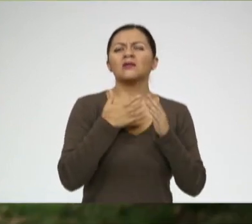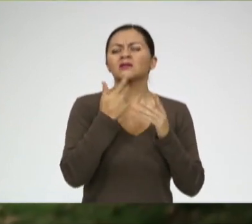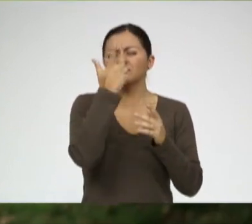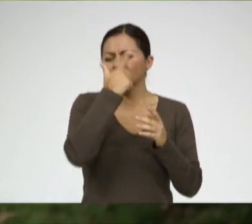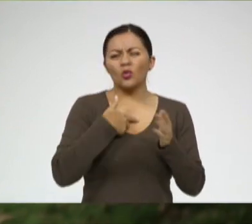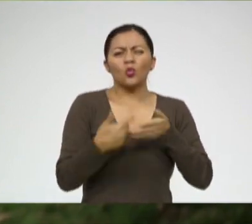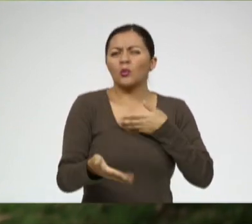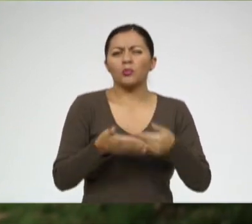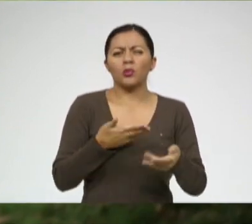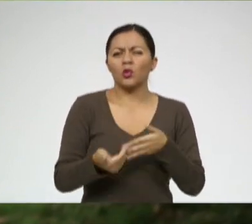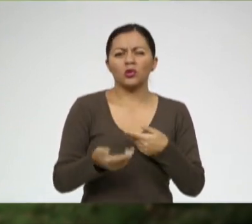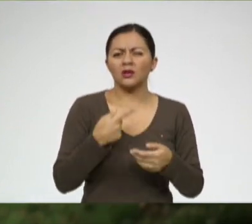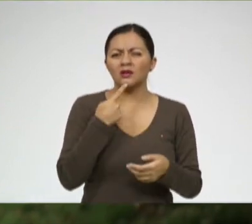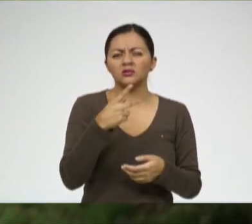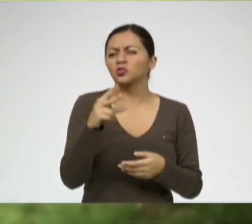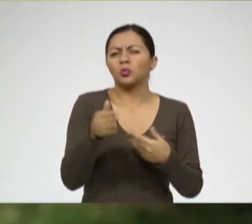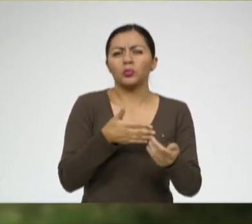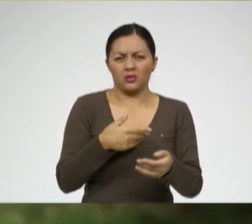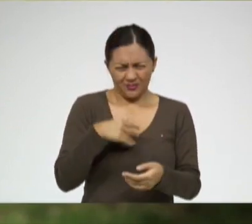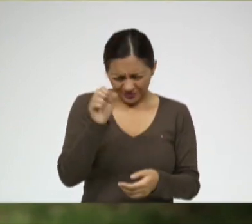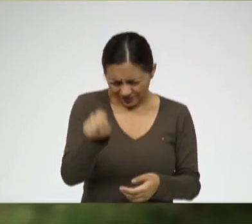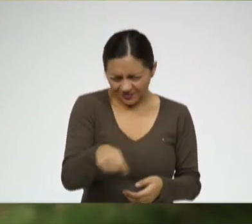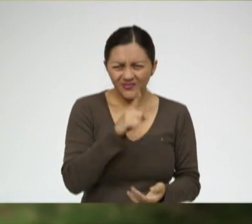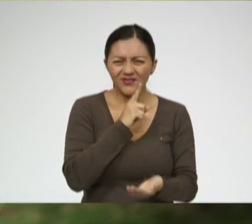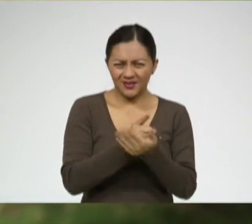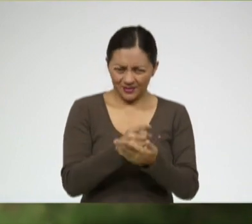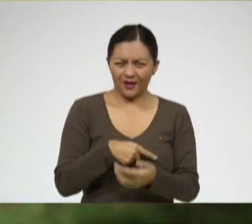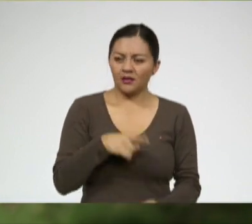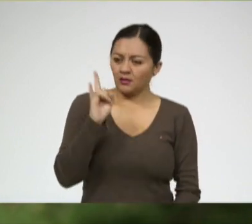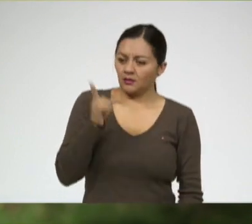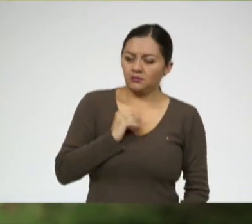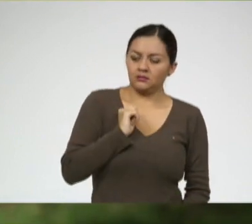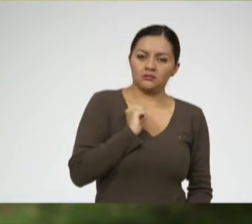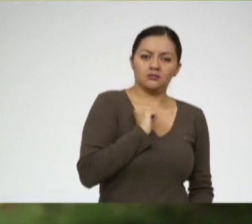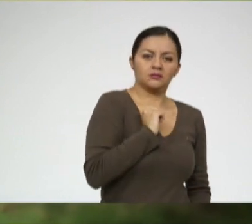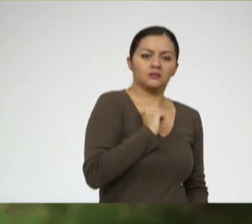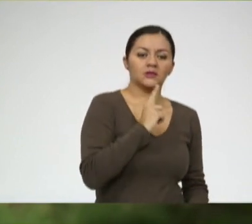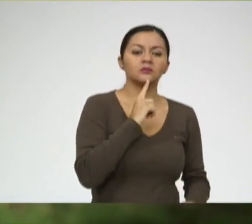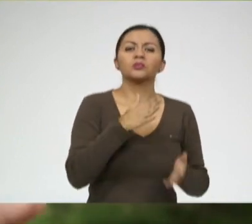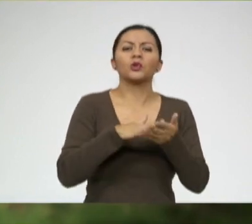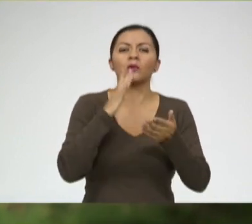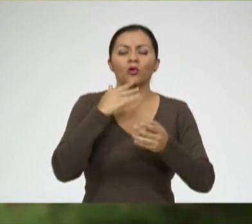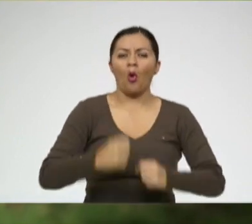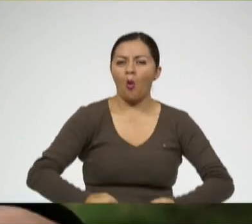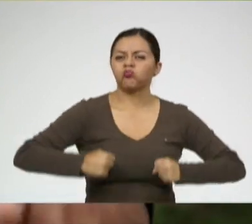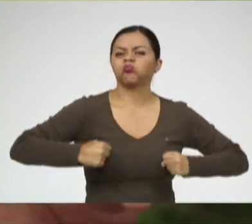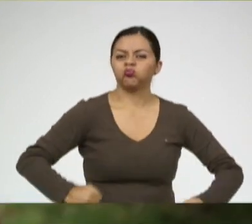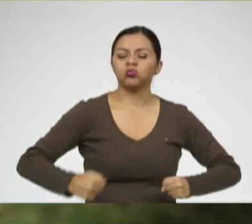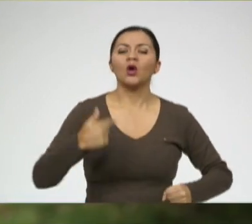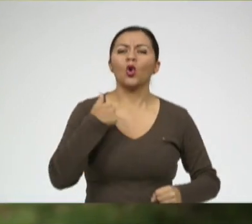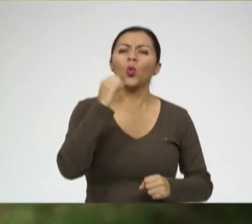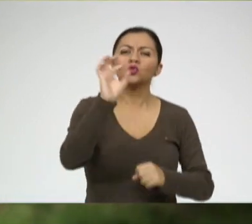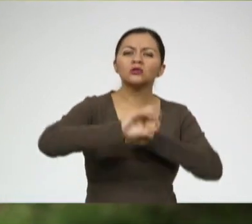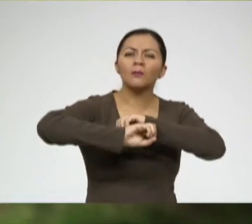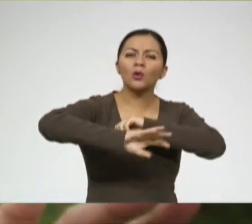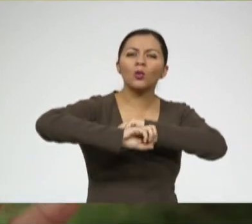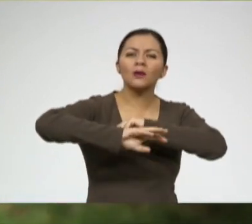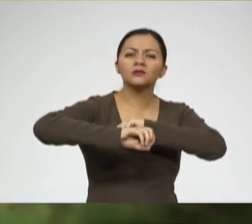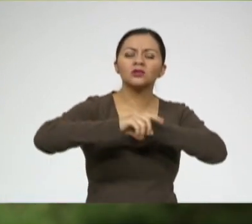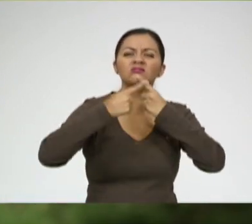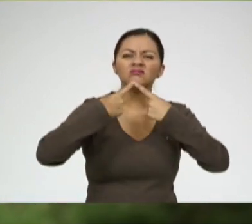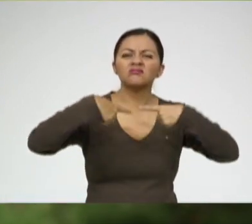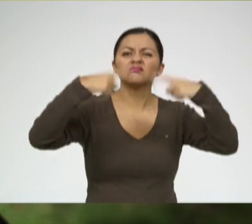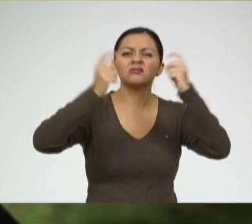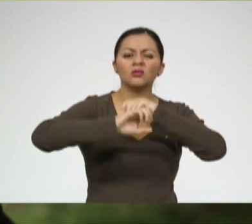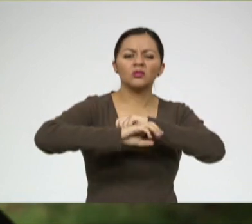mentira, importa. Y punto. En mi caso, siendo gordo, yo hice un comercial para una premiación de esas,